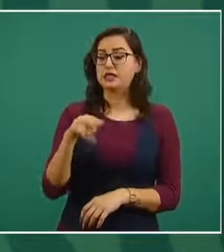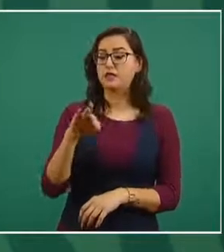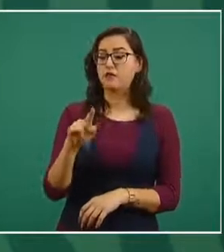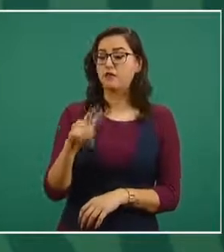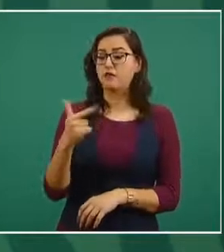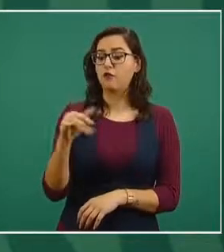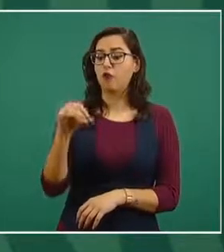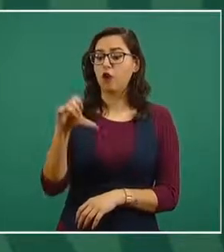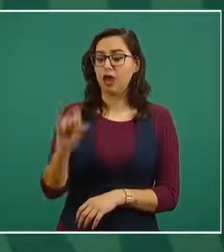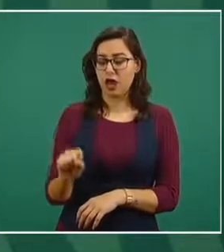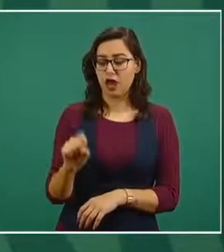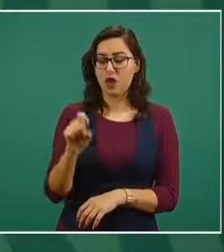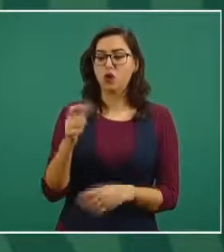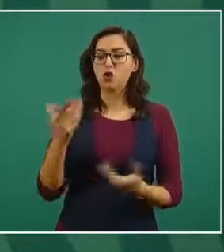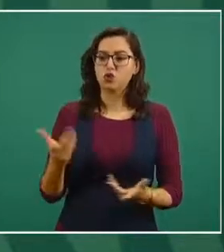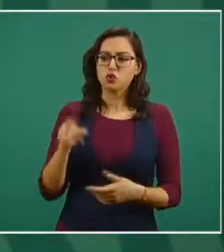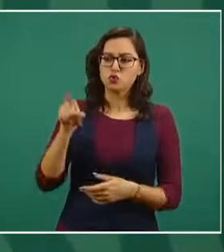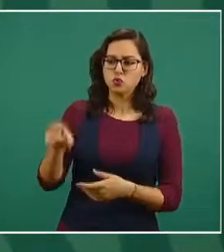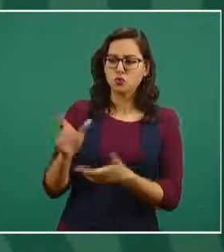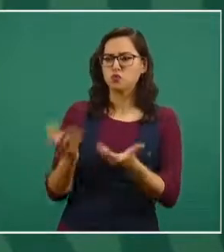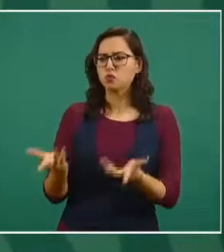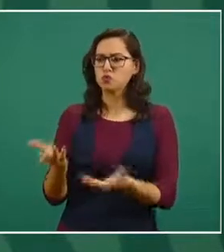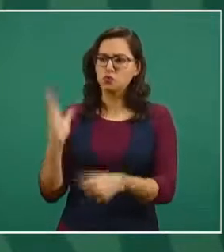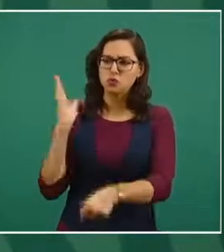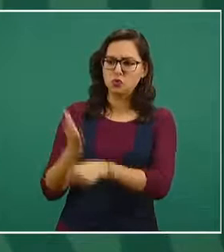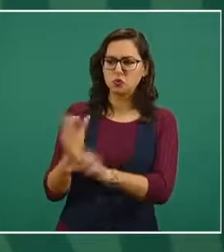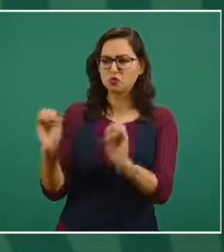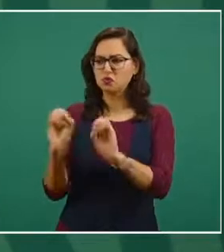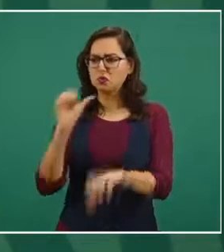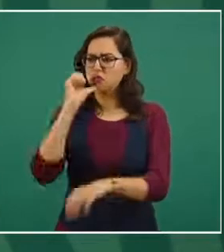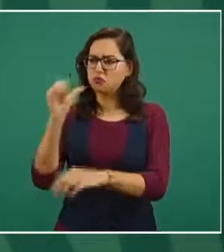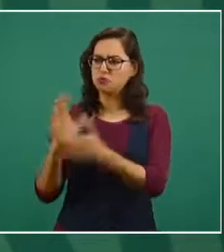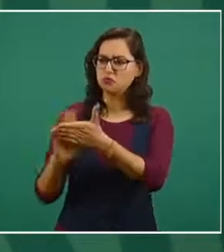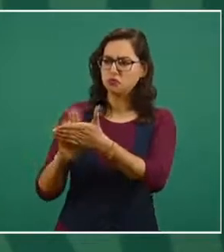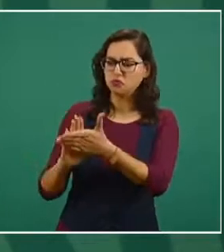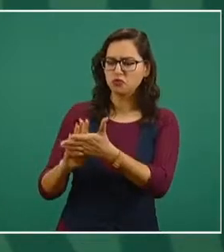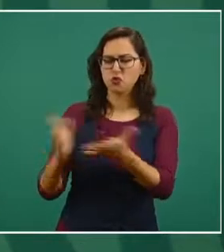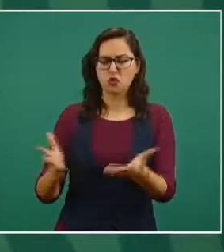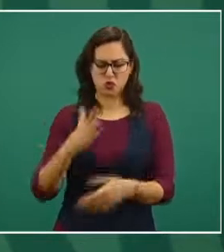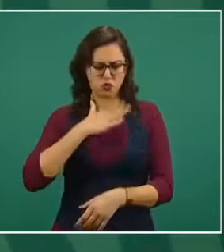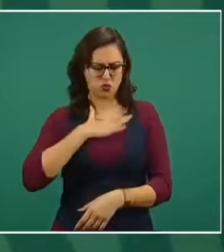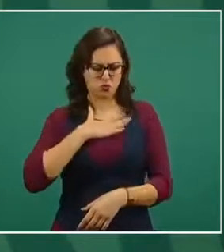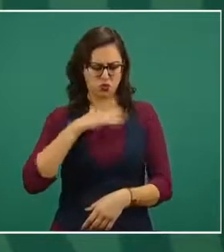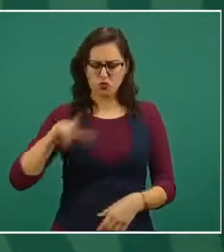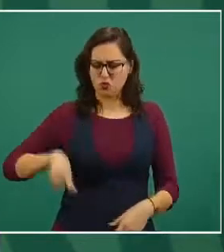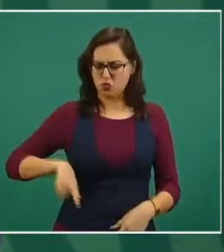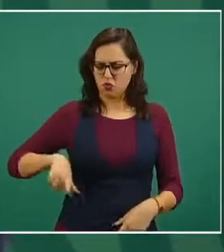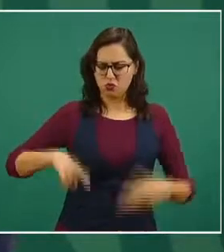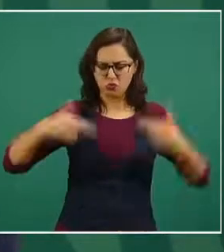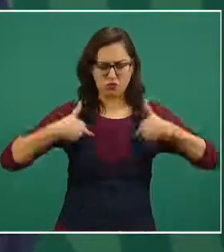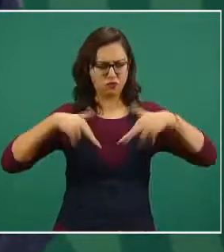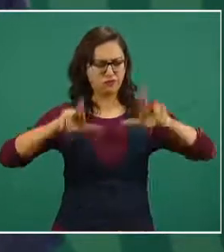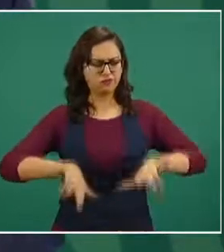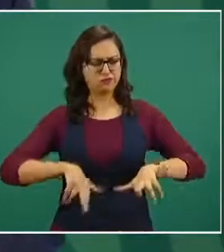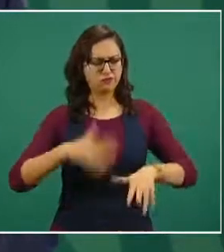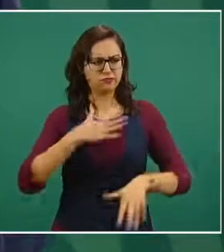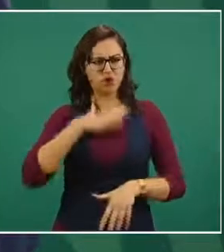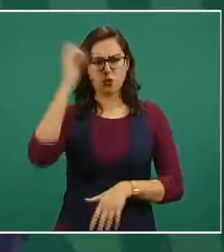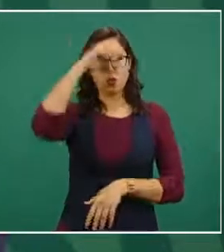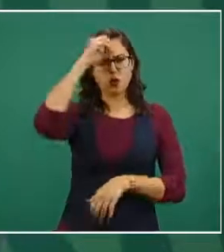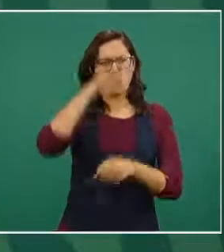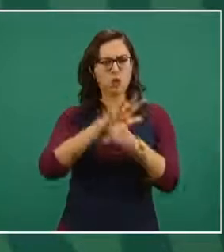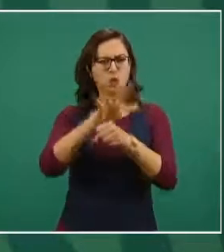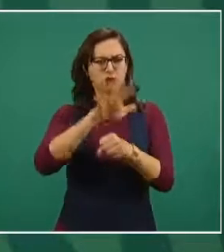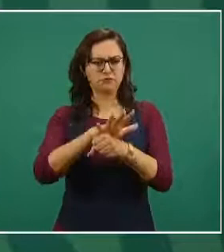del gobierno que represento y posteriormente